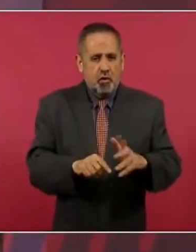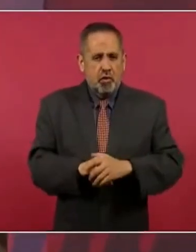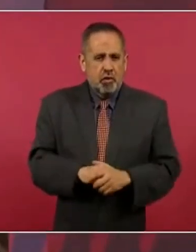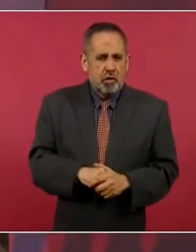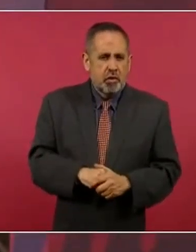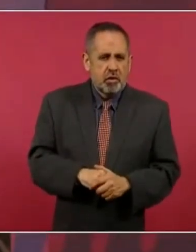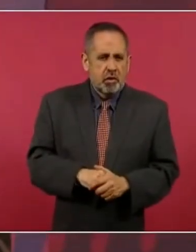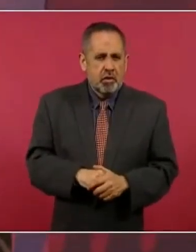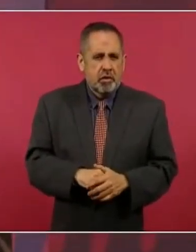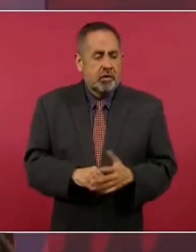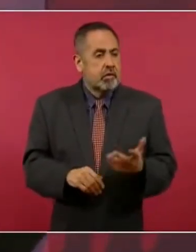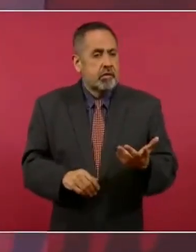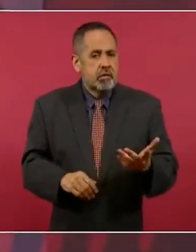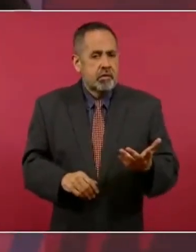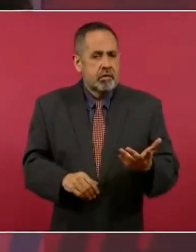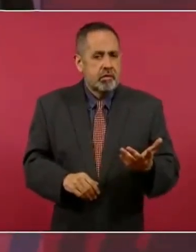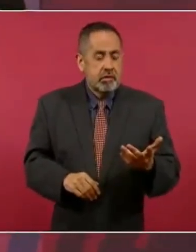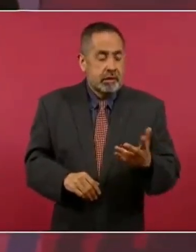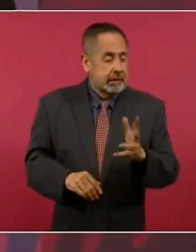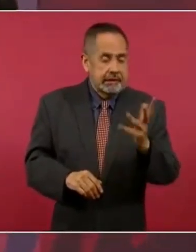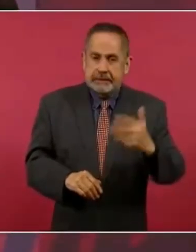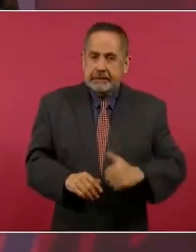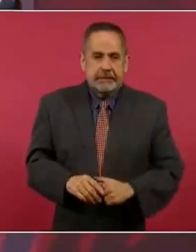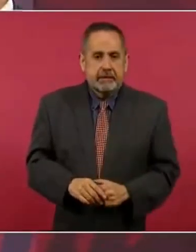victoriado a pesar